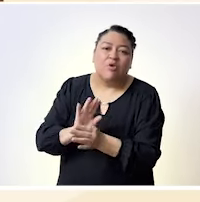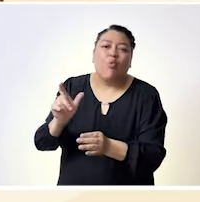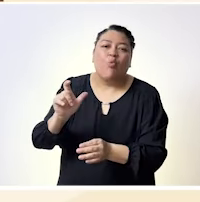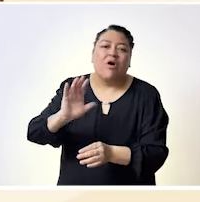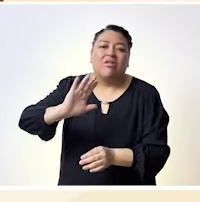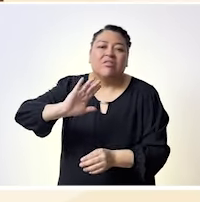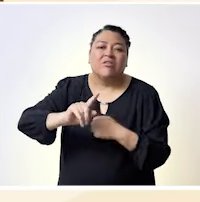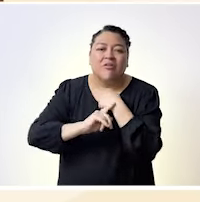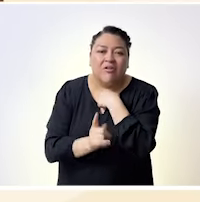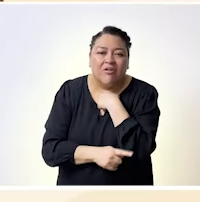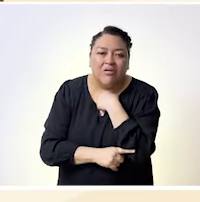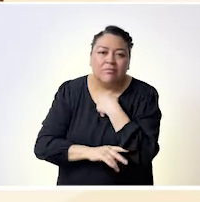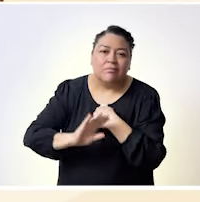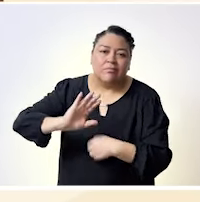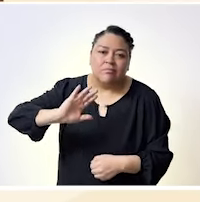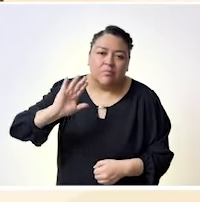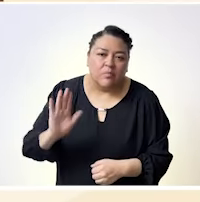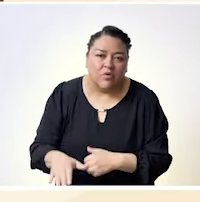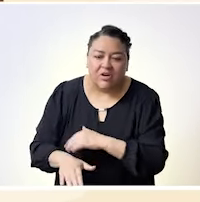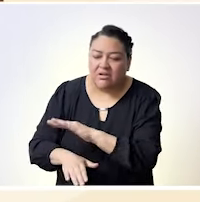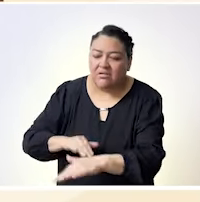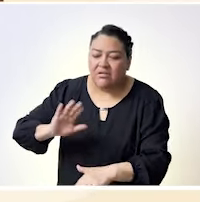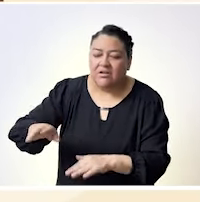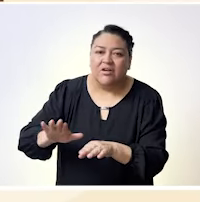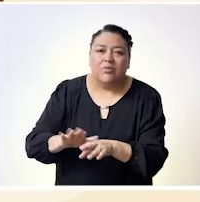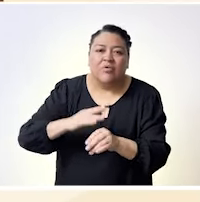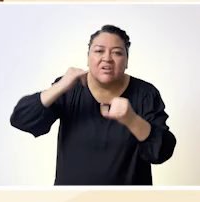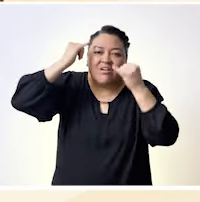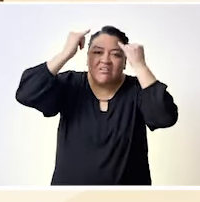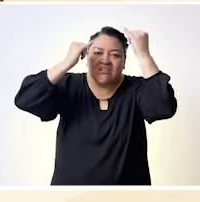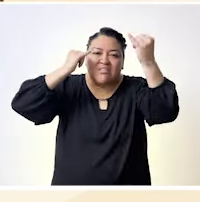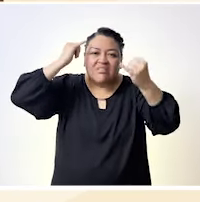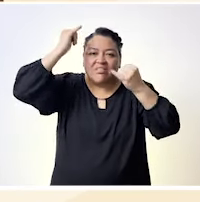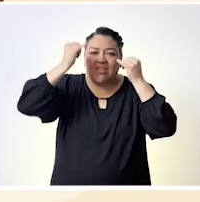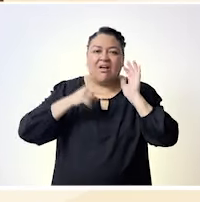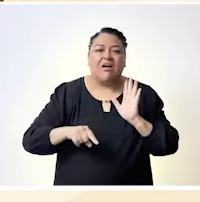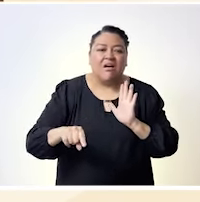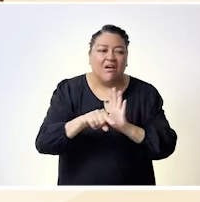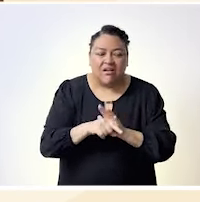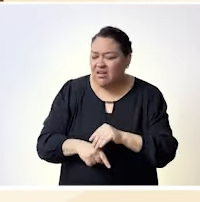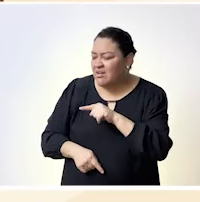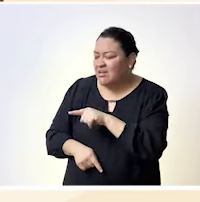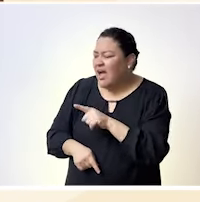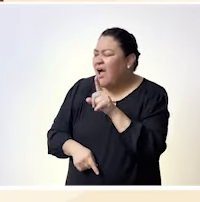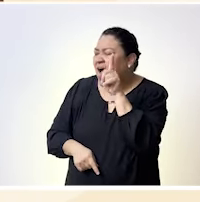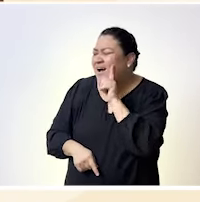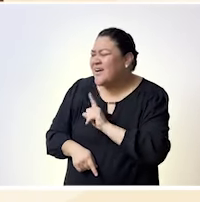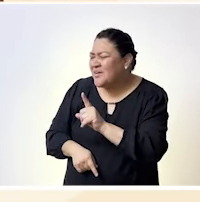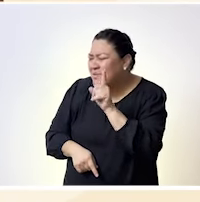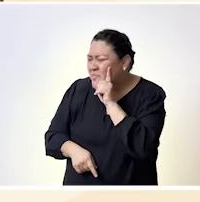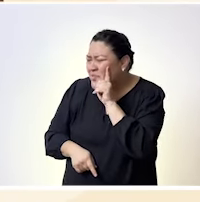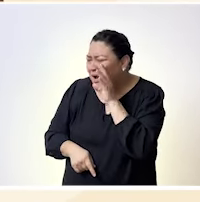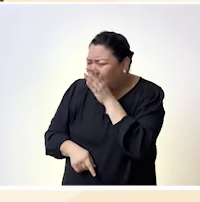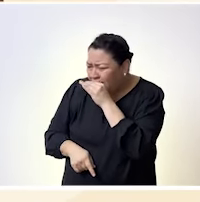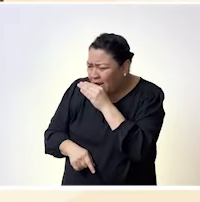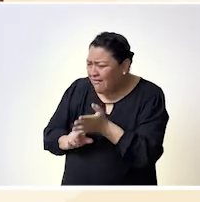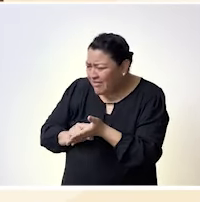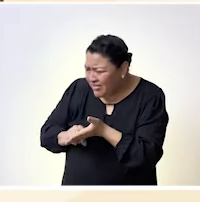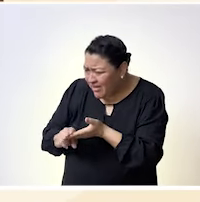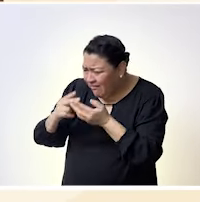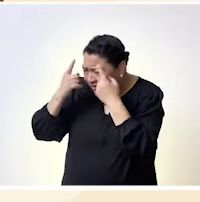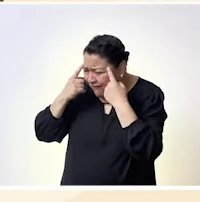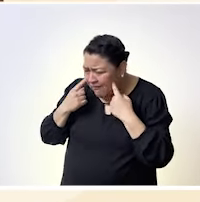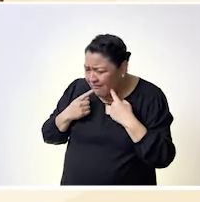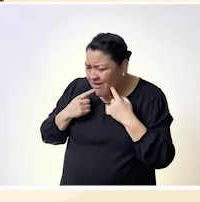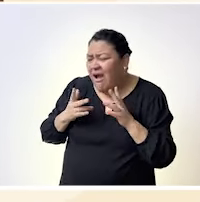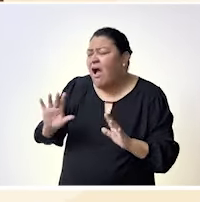también respecto de las propias mujeres, y sobre todo esta cuestión de la interseccionalidad, cómo se une la condición de ser mujer, de ser